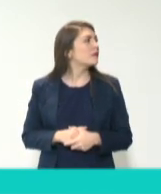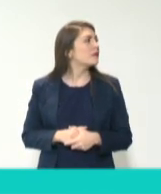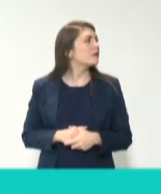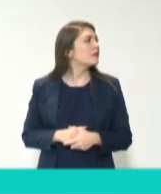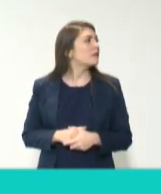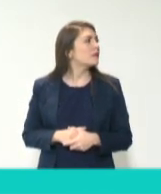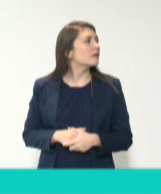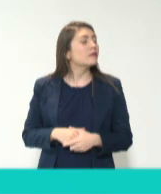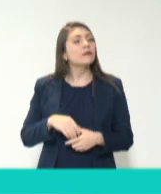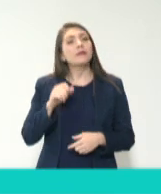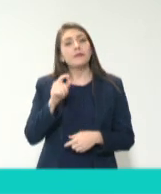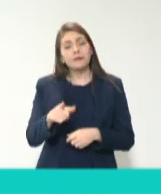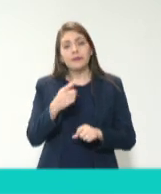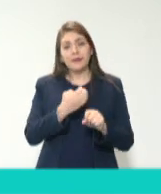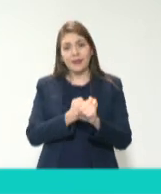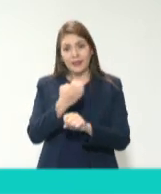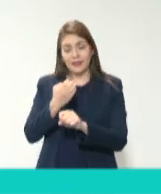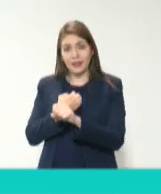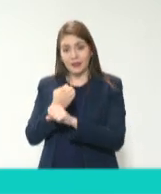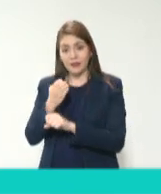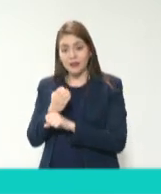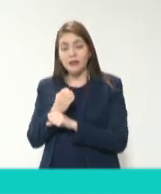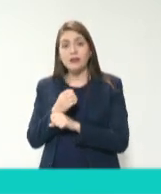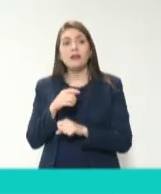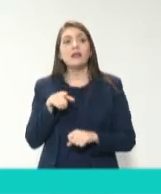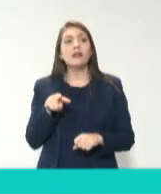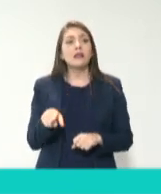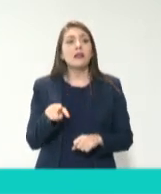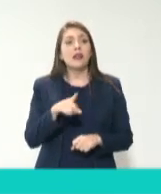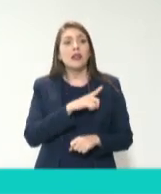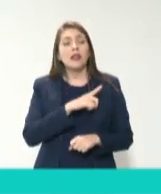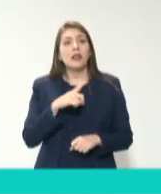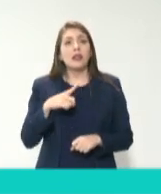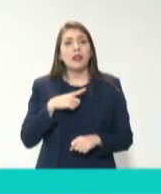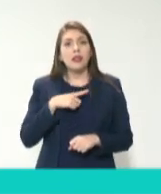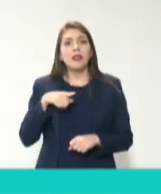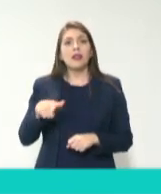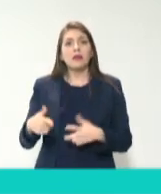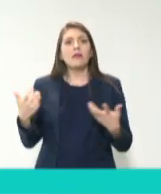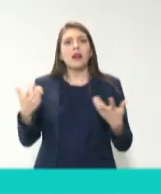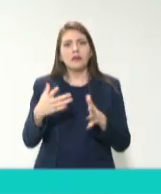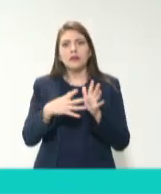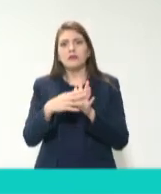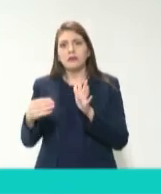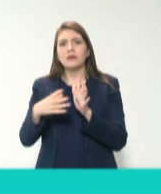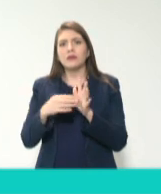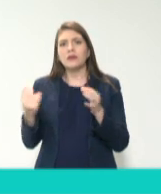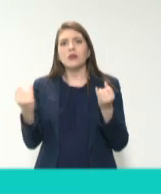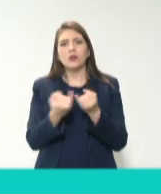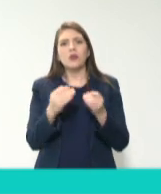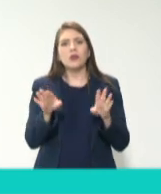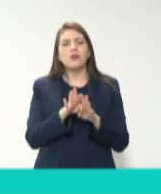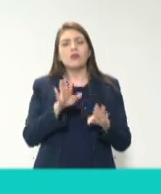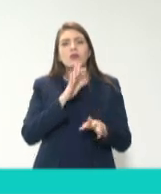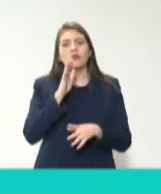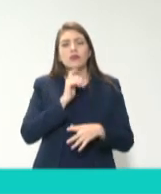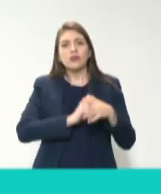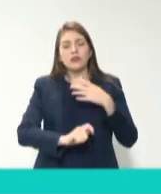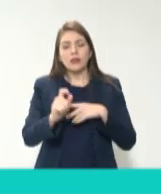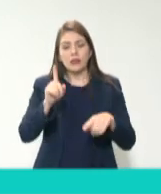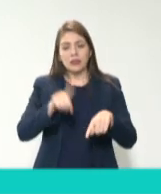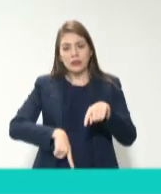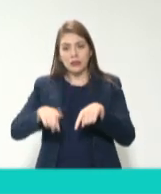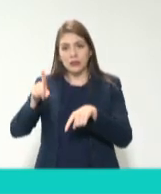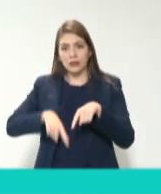lo que les quería decir es que ellos tienen que replicar esta manera de combatir la corrupción a través del sistema y entonces